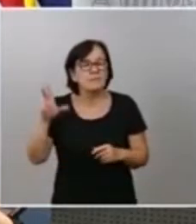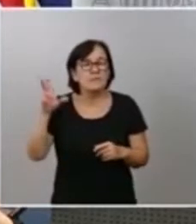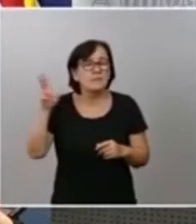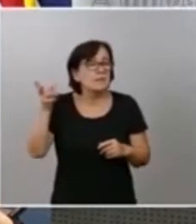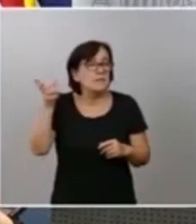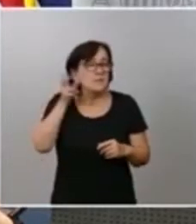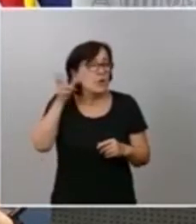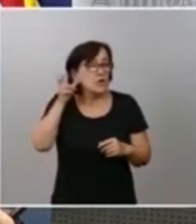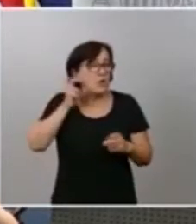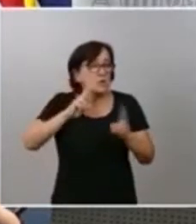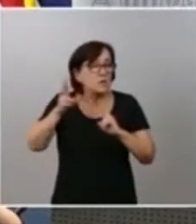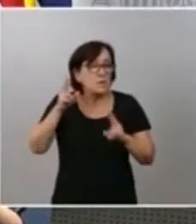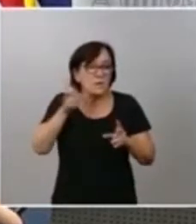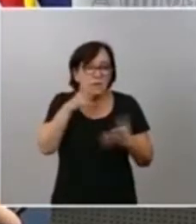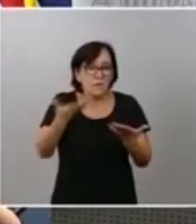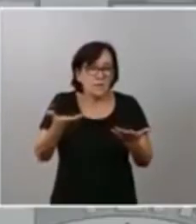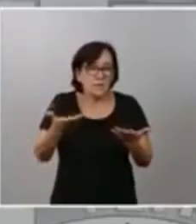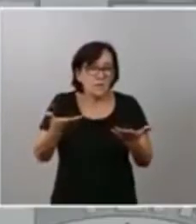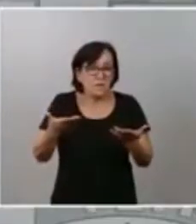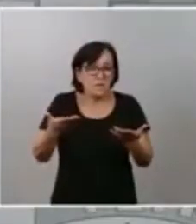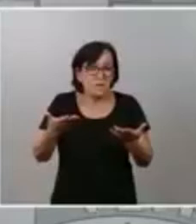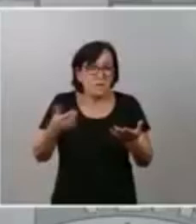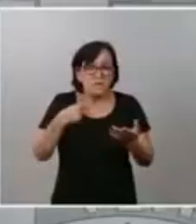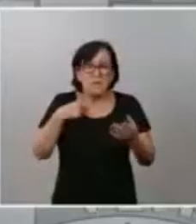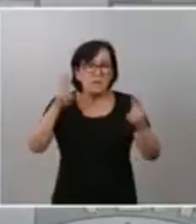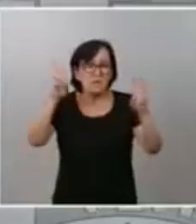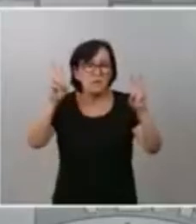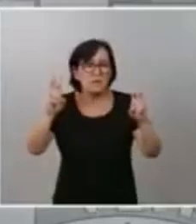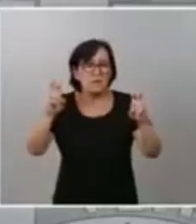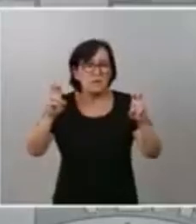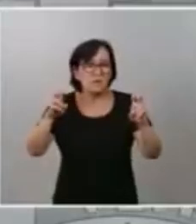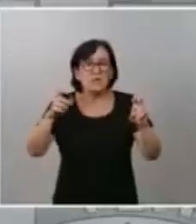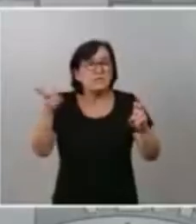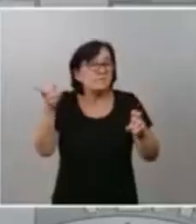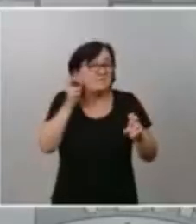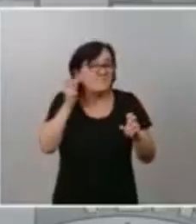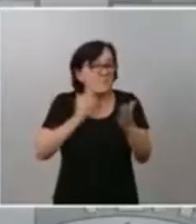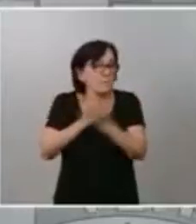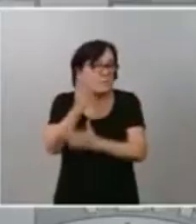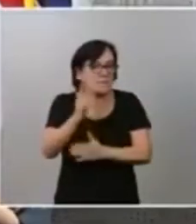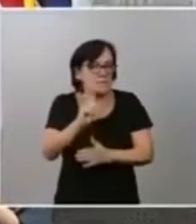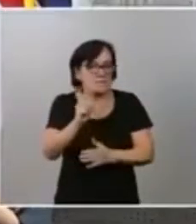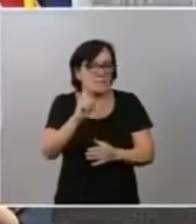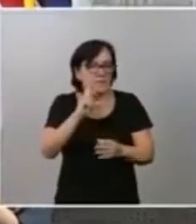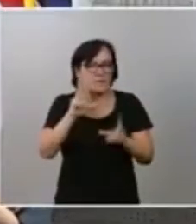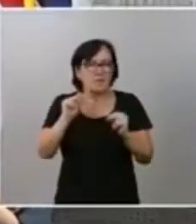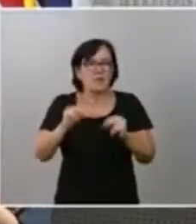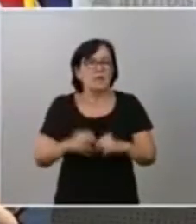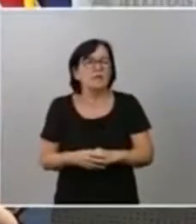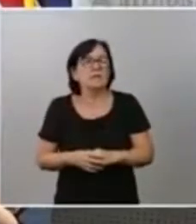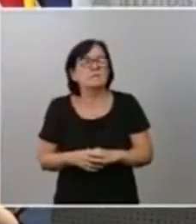¿Usted quiere hacer un titular de eso? Yo no se lo voy a dar. Juan Antonio Nicolai de News Diario.